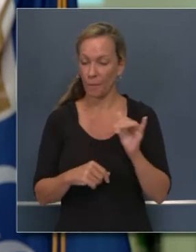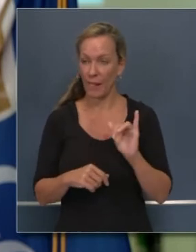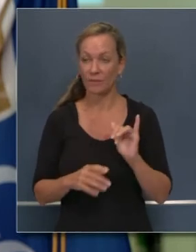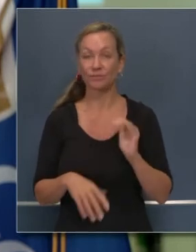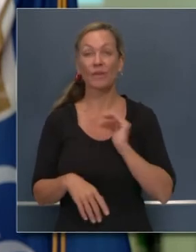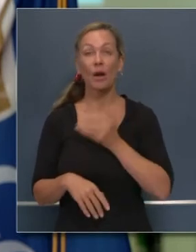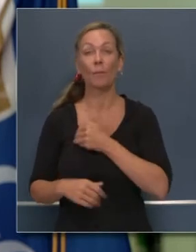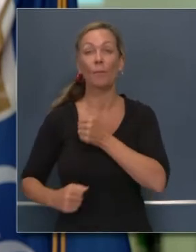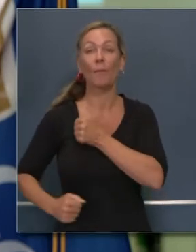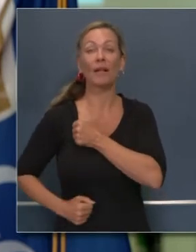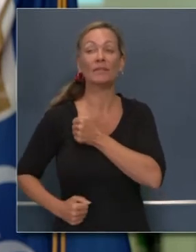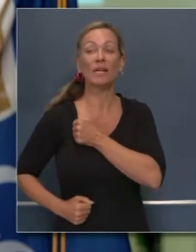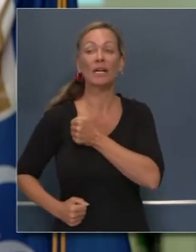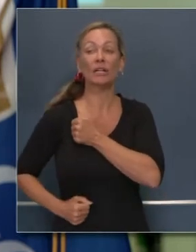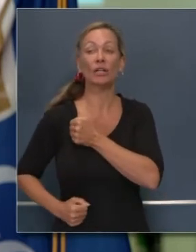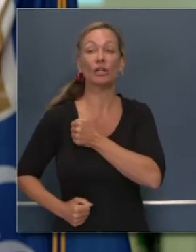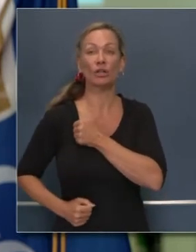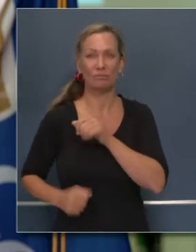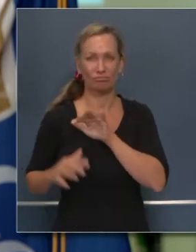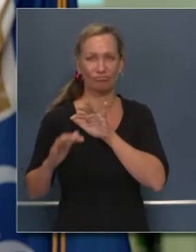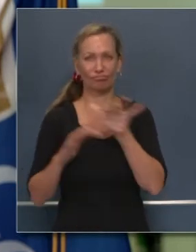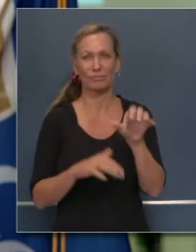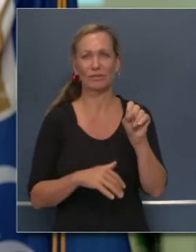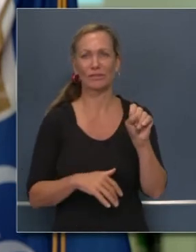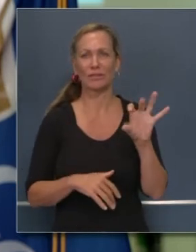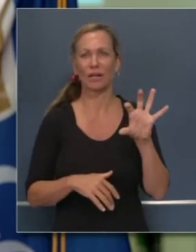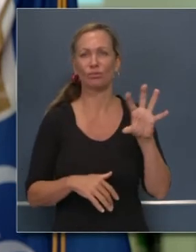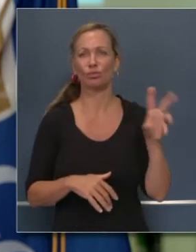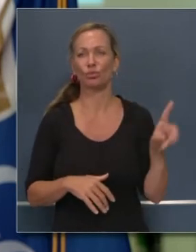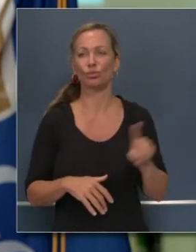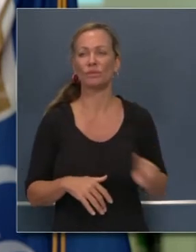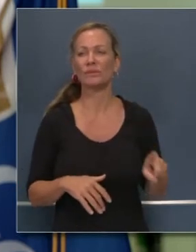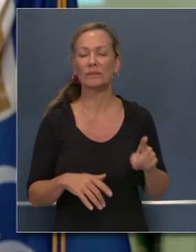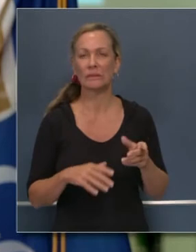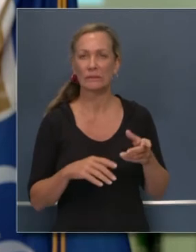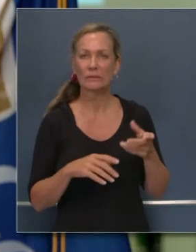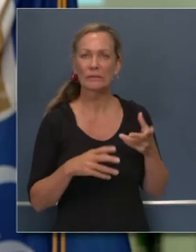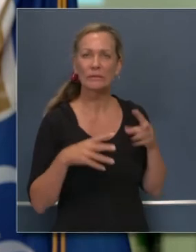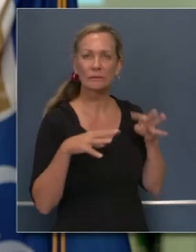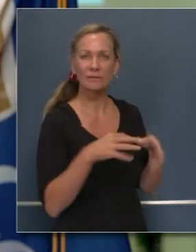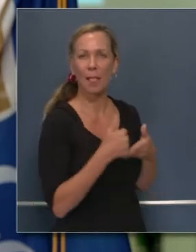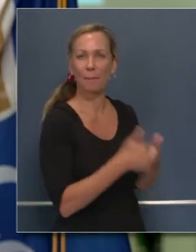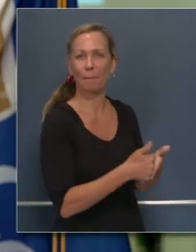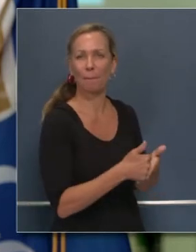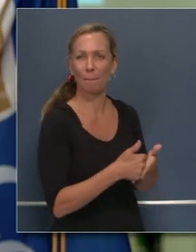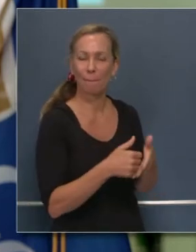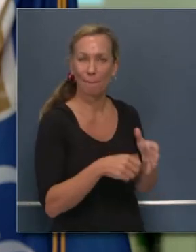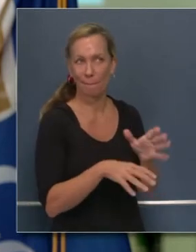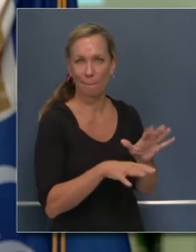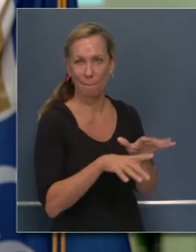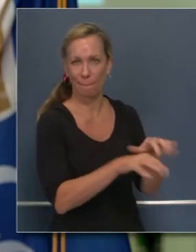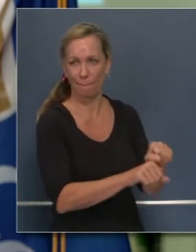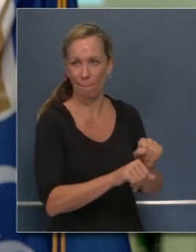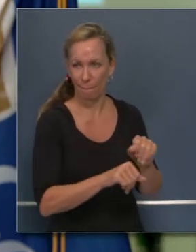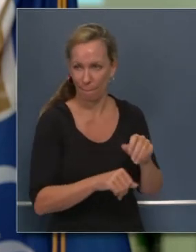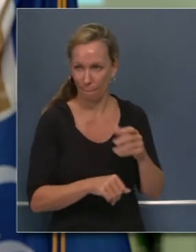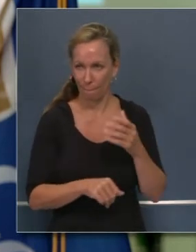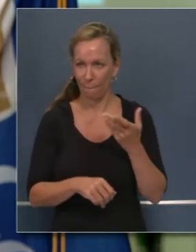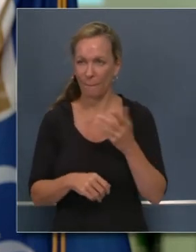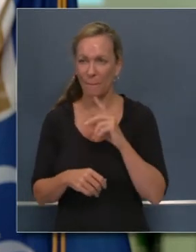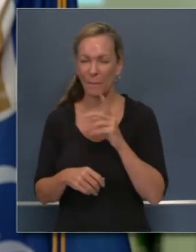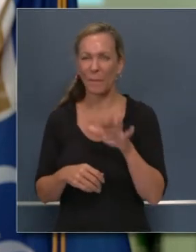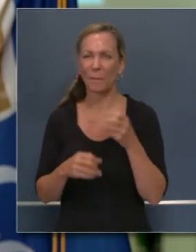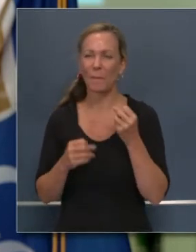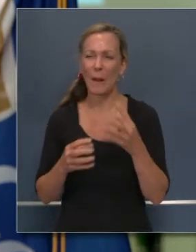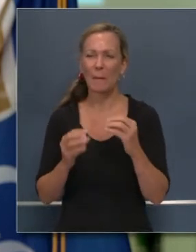Y seguiremos monitoreando la actividad a lo largo del estado, porque hay muchos otros incendios que no mencioné, desde